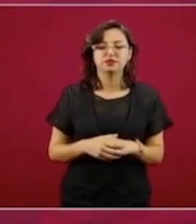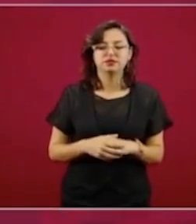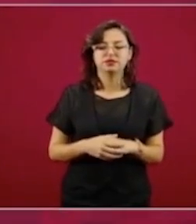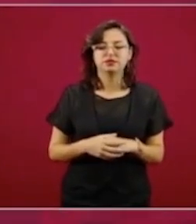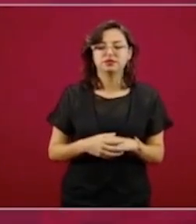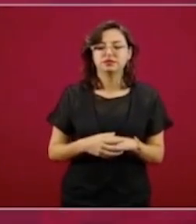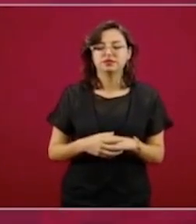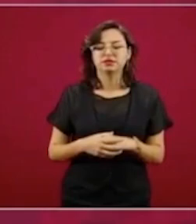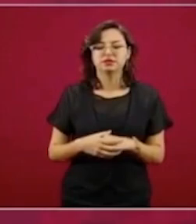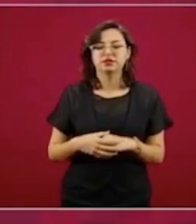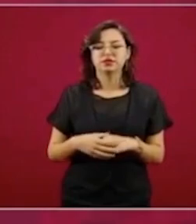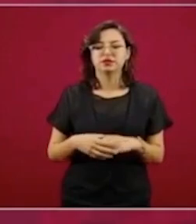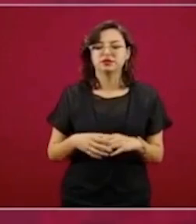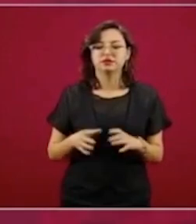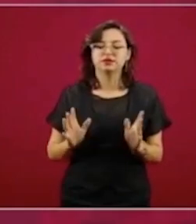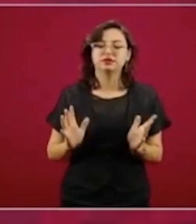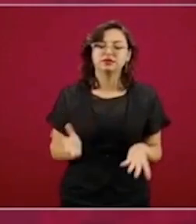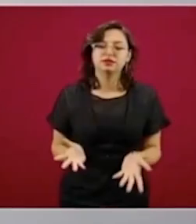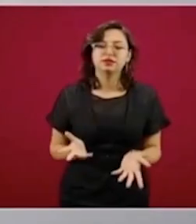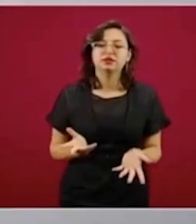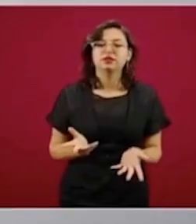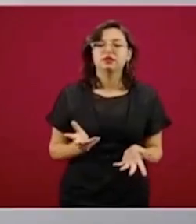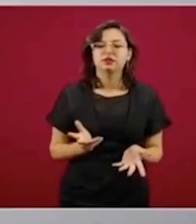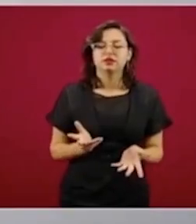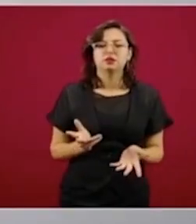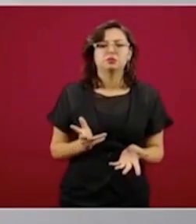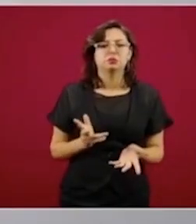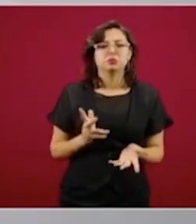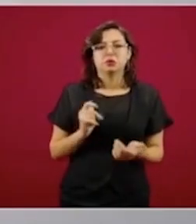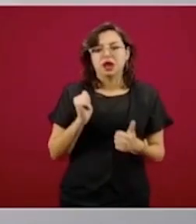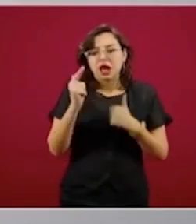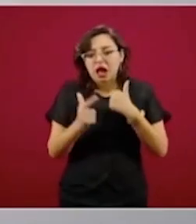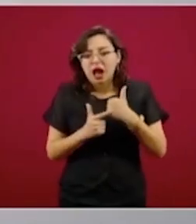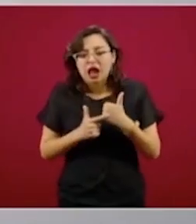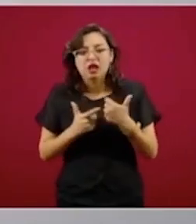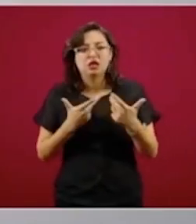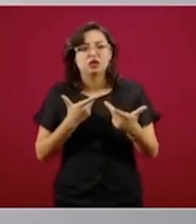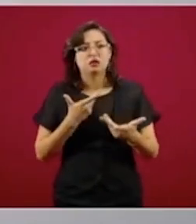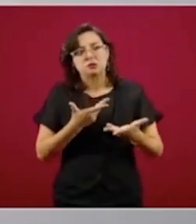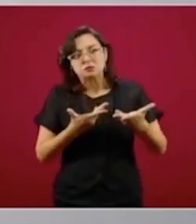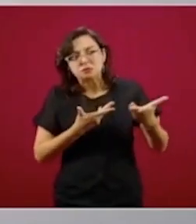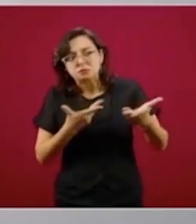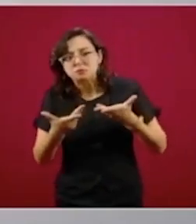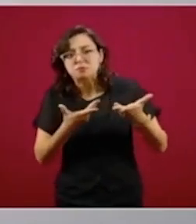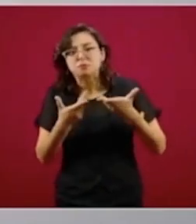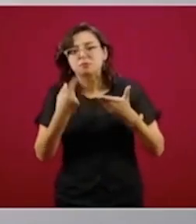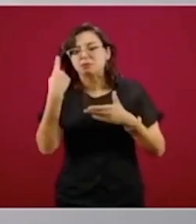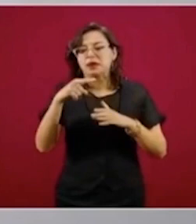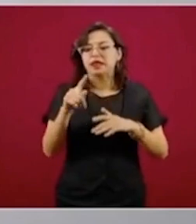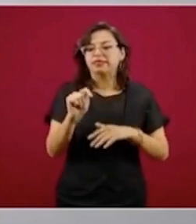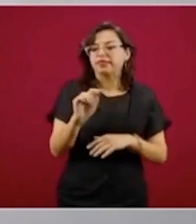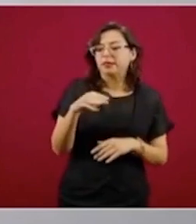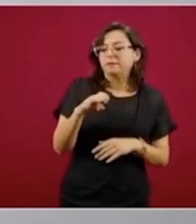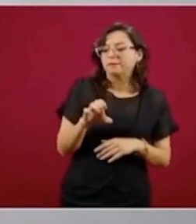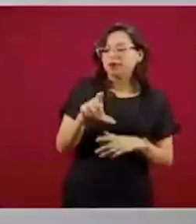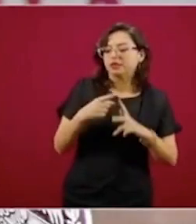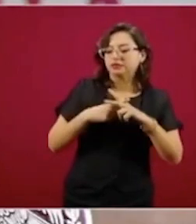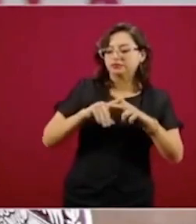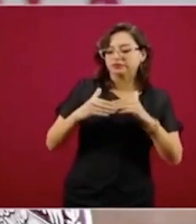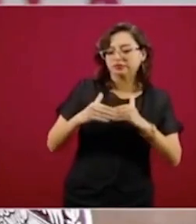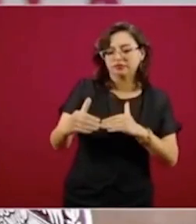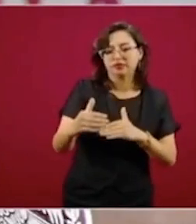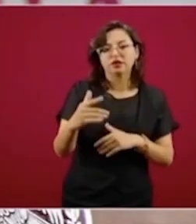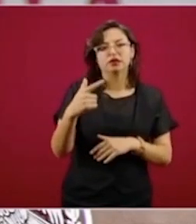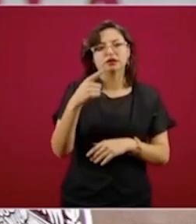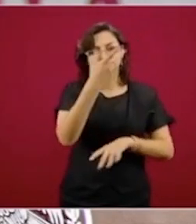haríamos algo por el inicio del tratado, iría yo a